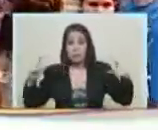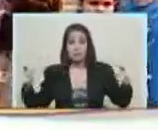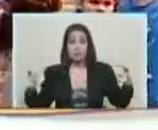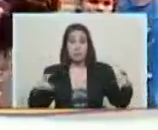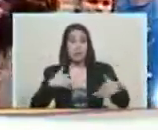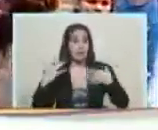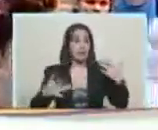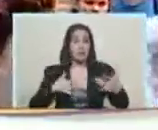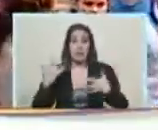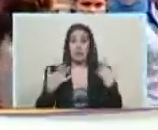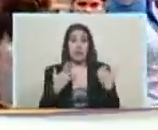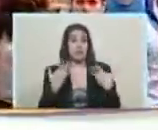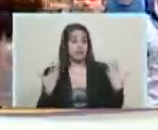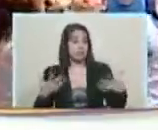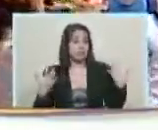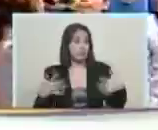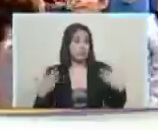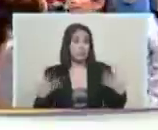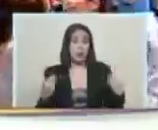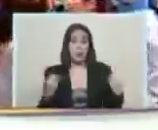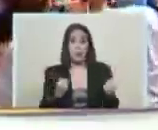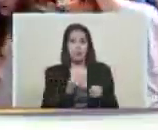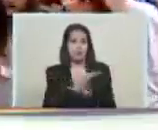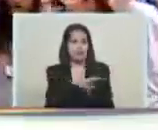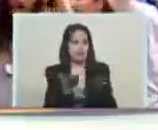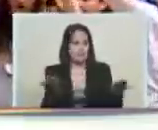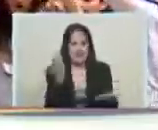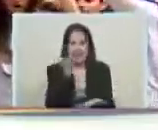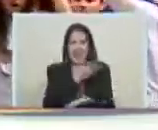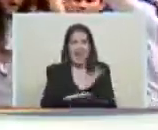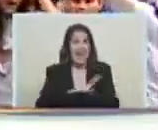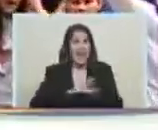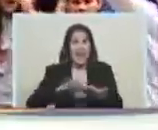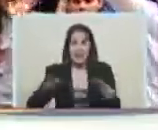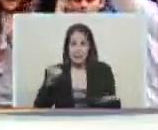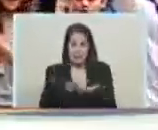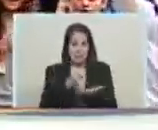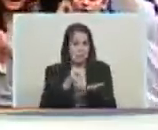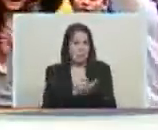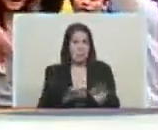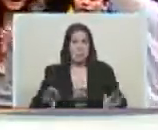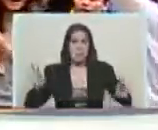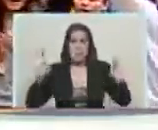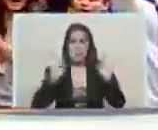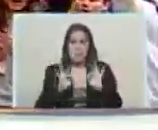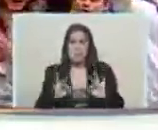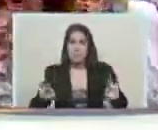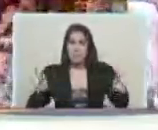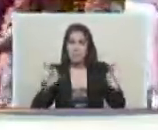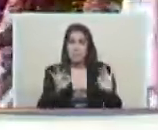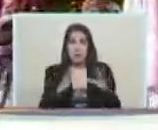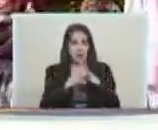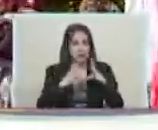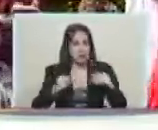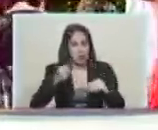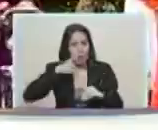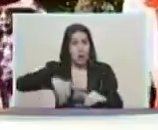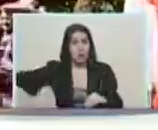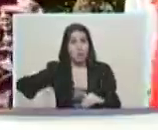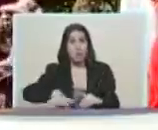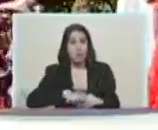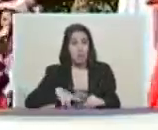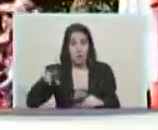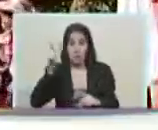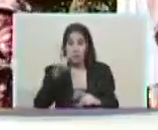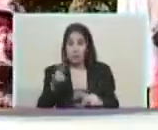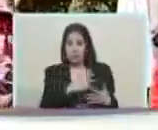actividades que son garantizadas con total gratuidad, totalmente gratuita para el pueblo venezolano, con total seguridad y con